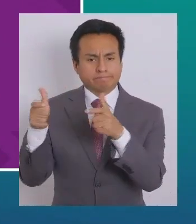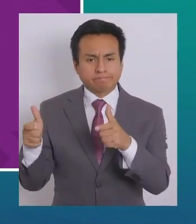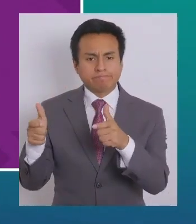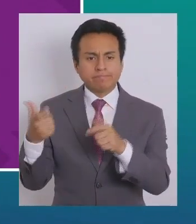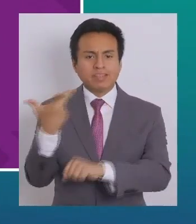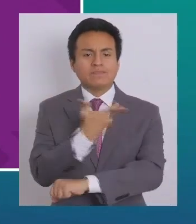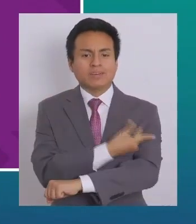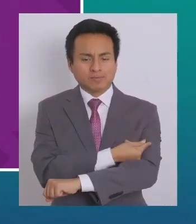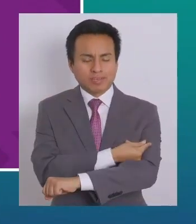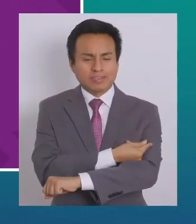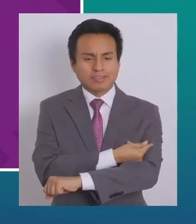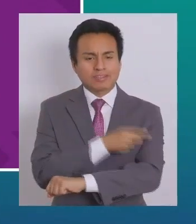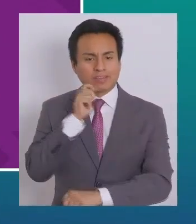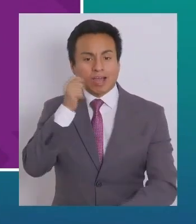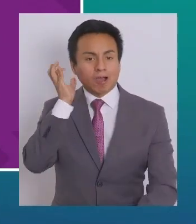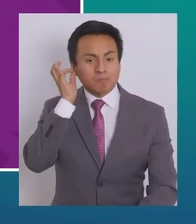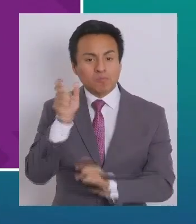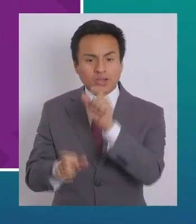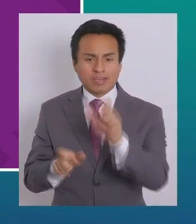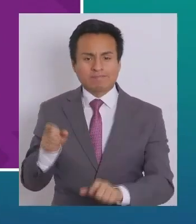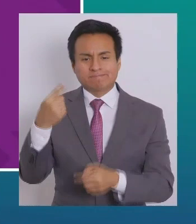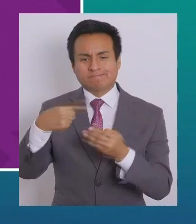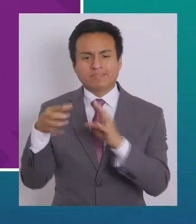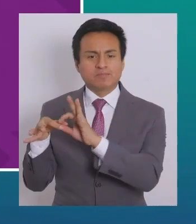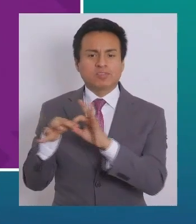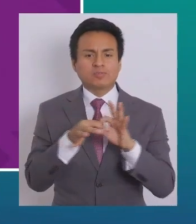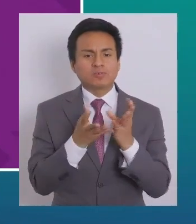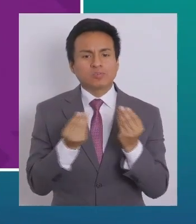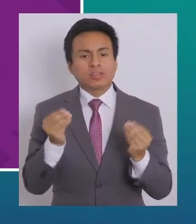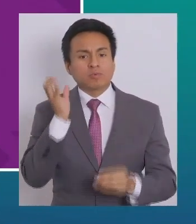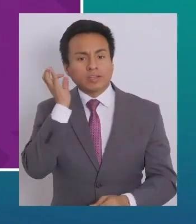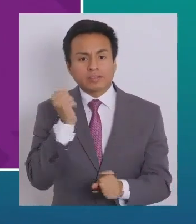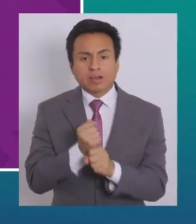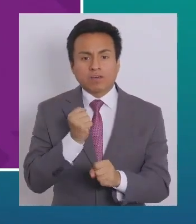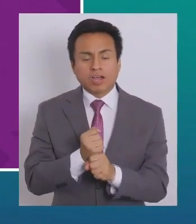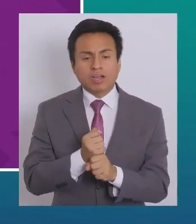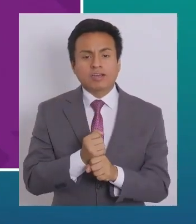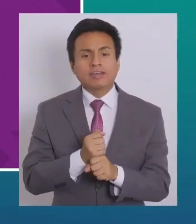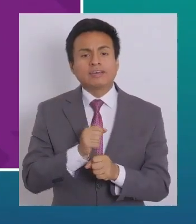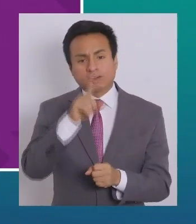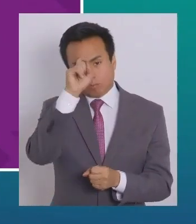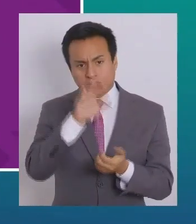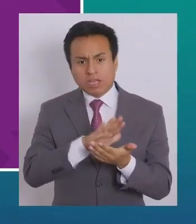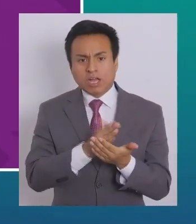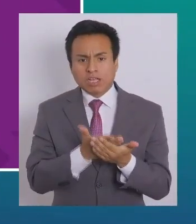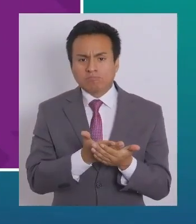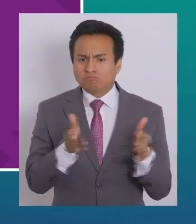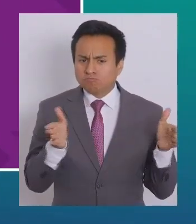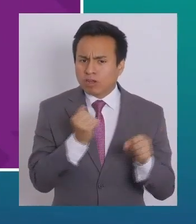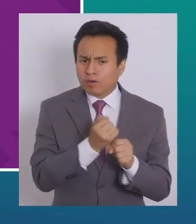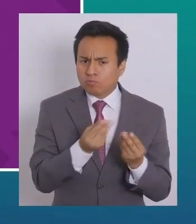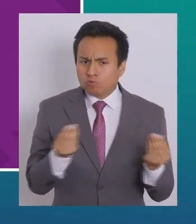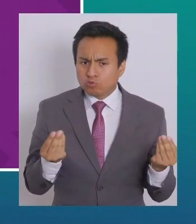personas vacunadas. Son mujeres por varios motivos. Hay muchas mujeres que trabajan en el sistema de salud. Pero además sabemos que en